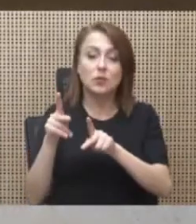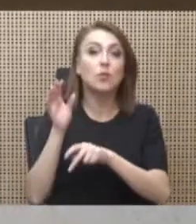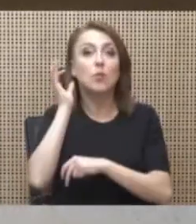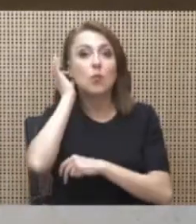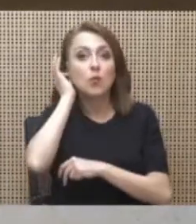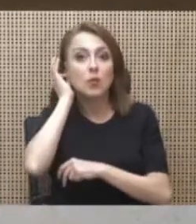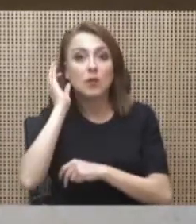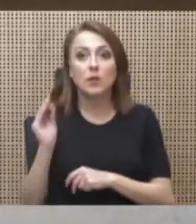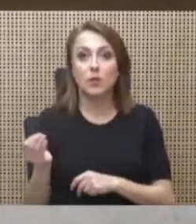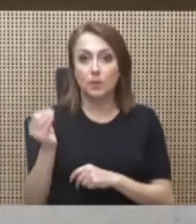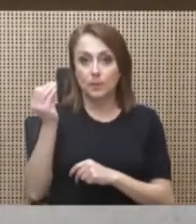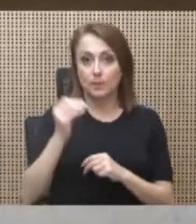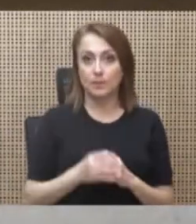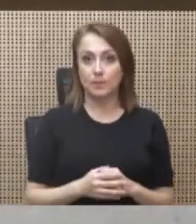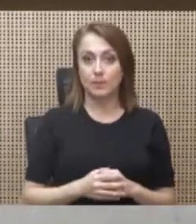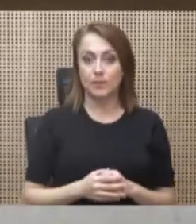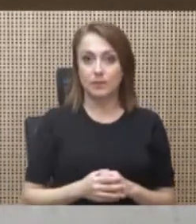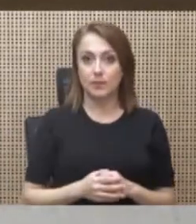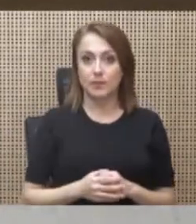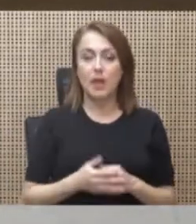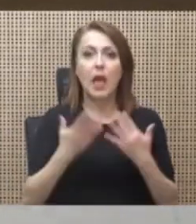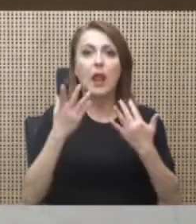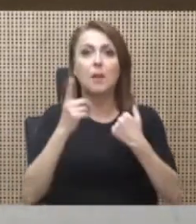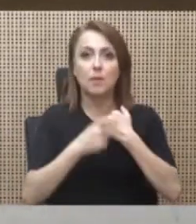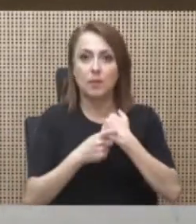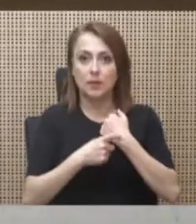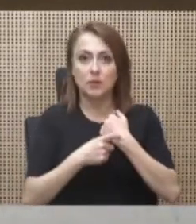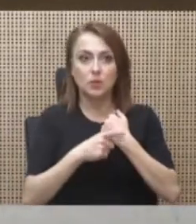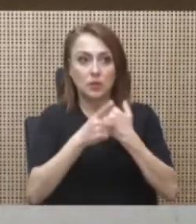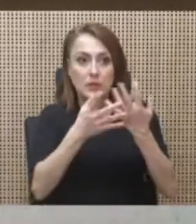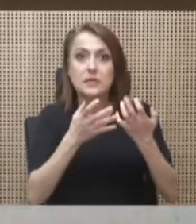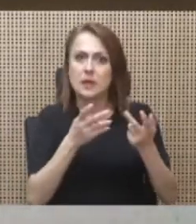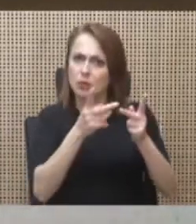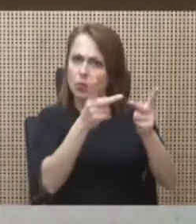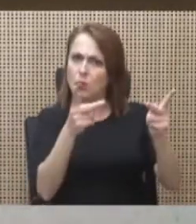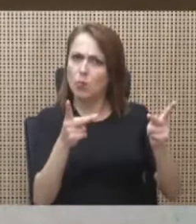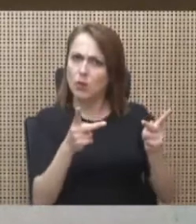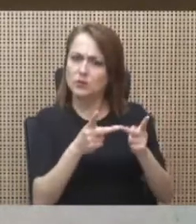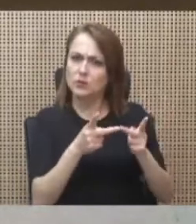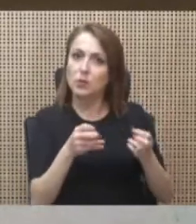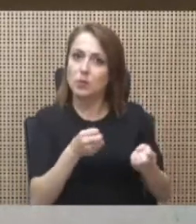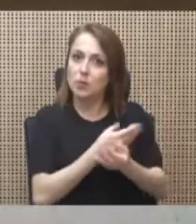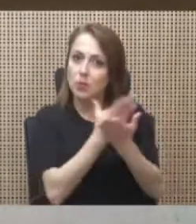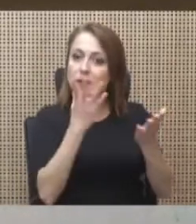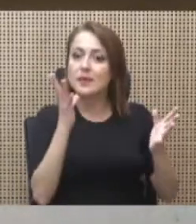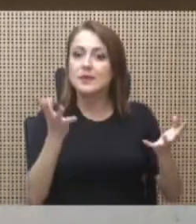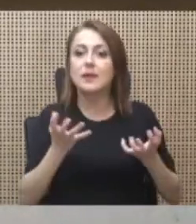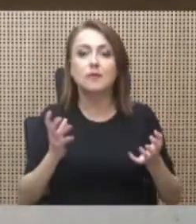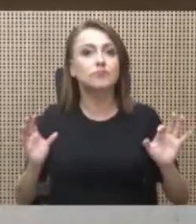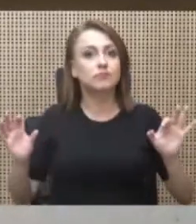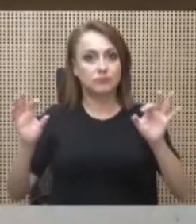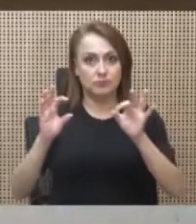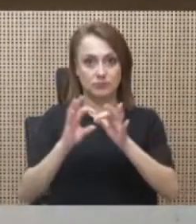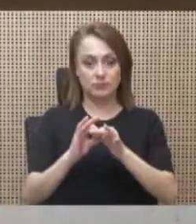y juventudes, el que a la hora de que ostenten un cargo público se quiera vincular o se quiera